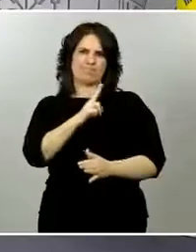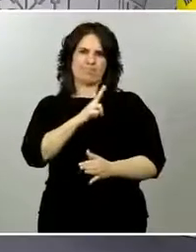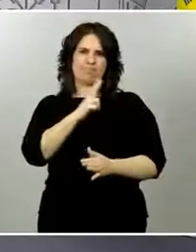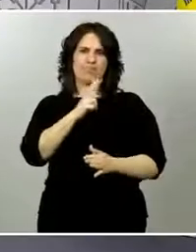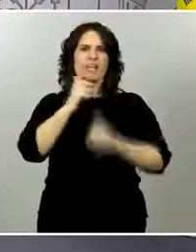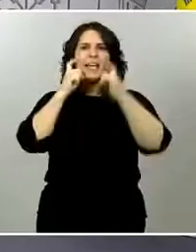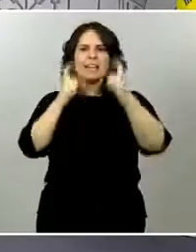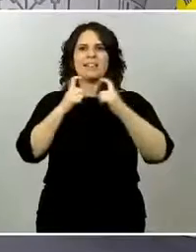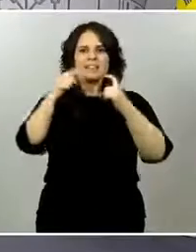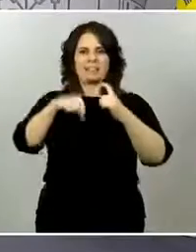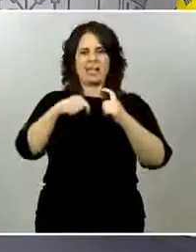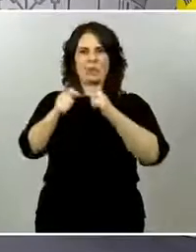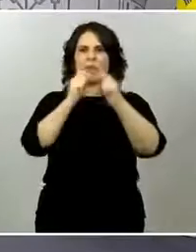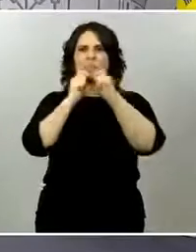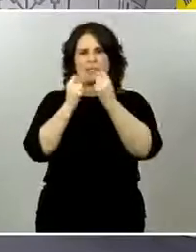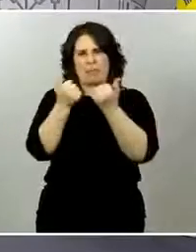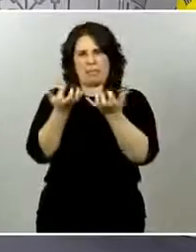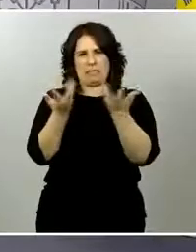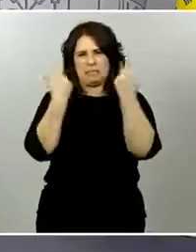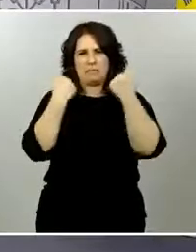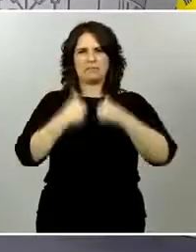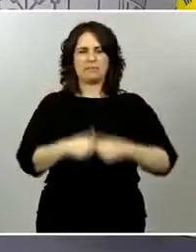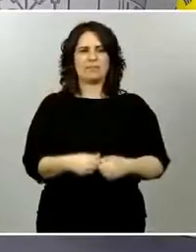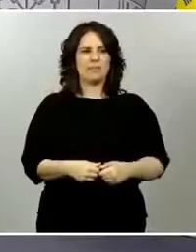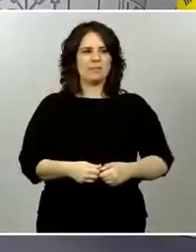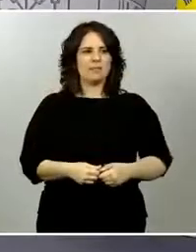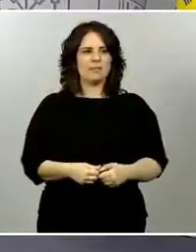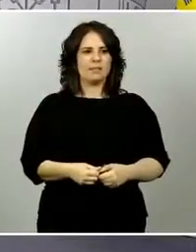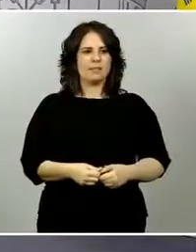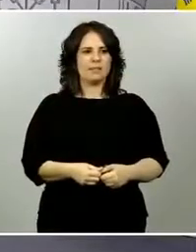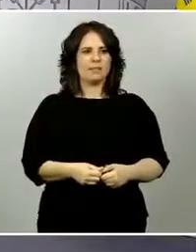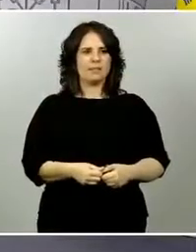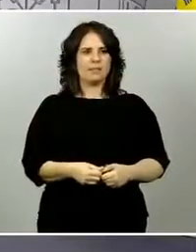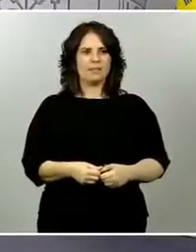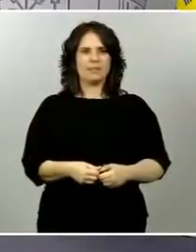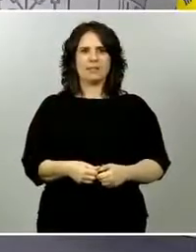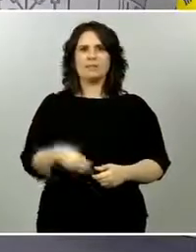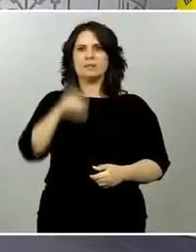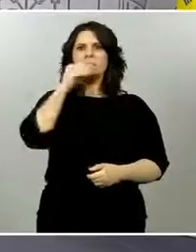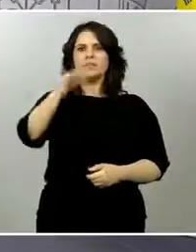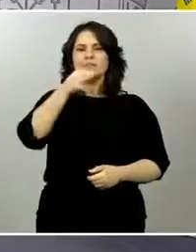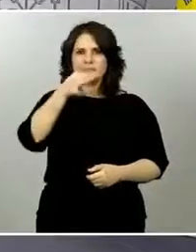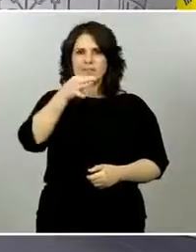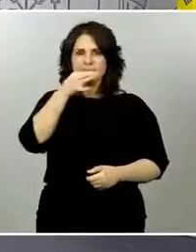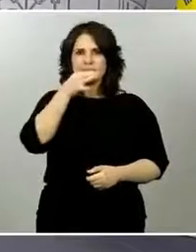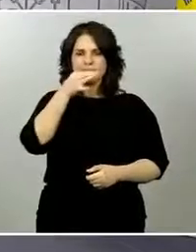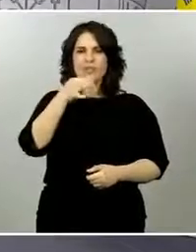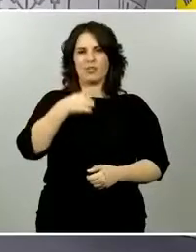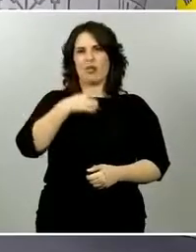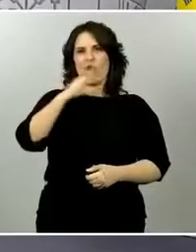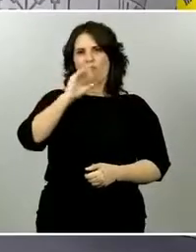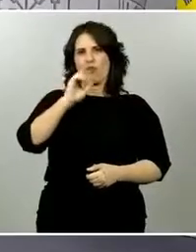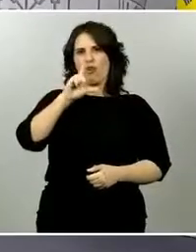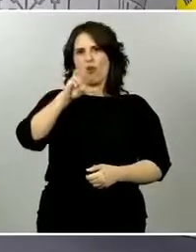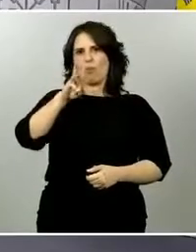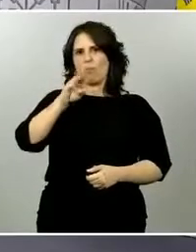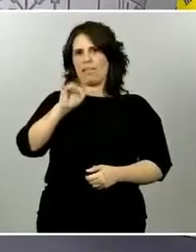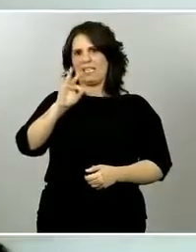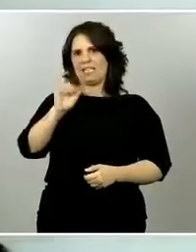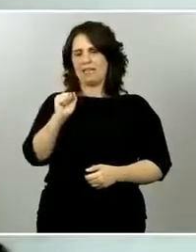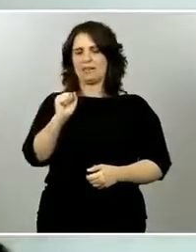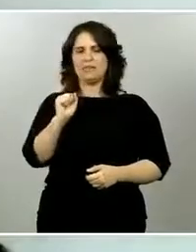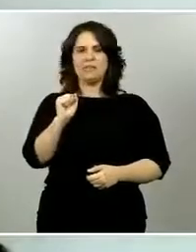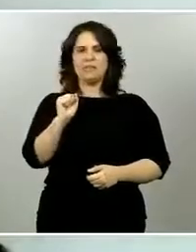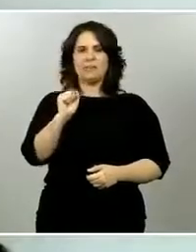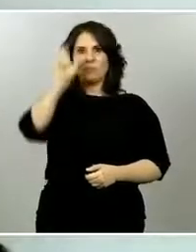por favor, digan su nombre y, ya sabéis, siempre apelamos a la cortesía de unos y otros para hacer fluida esta rueda de prensa.